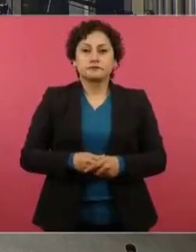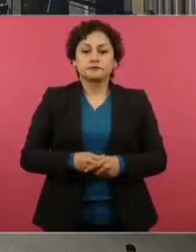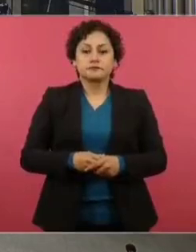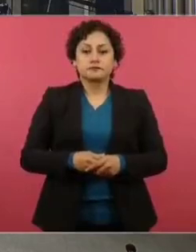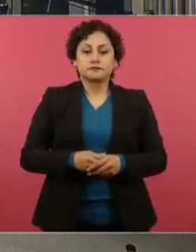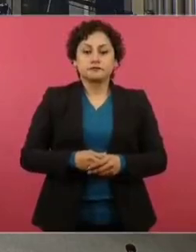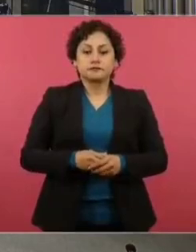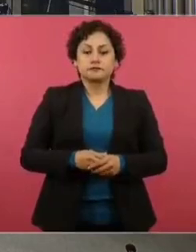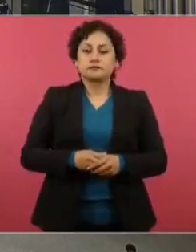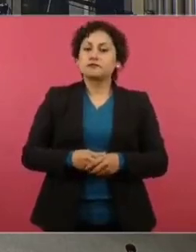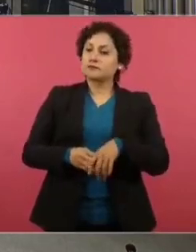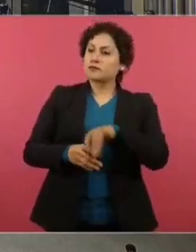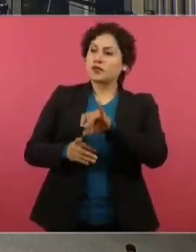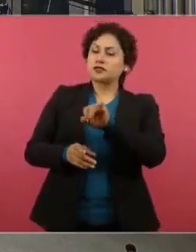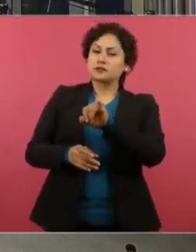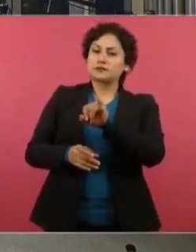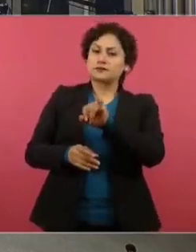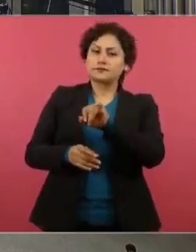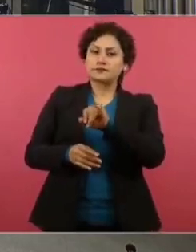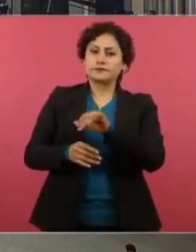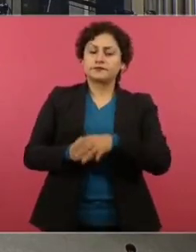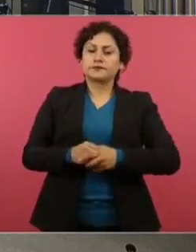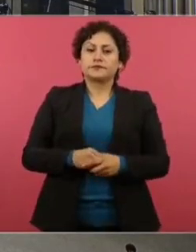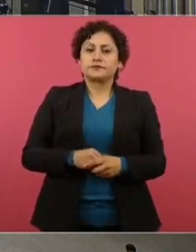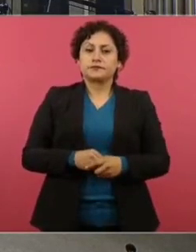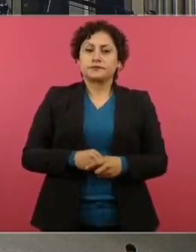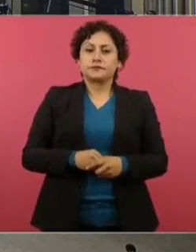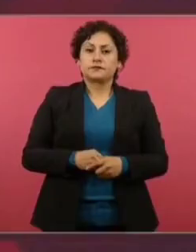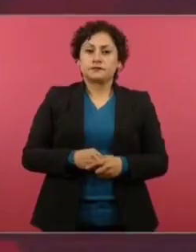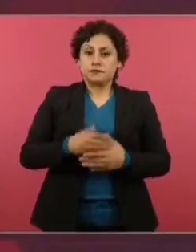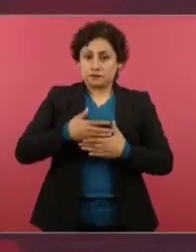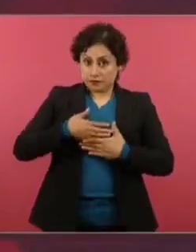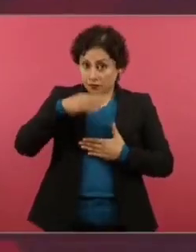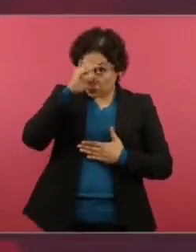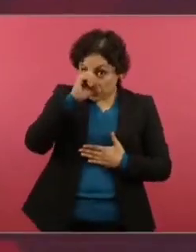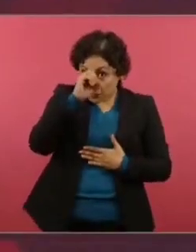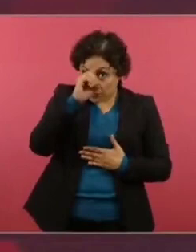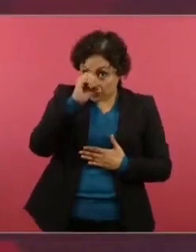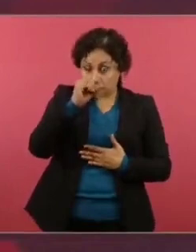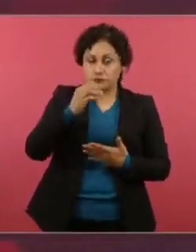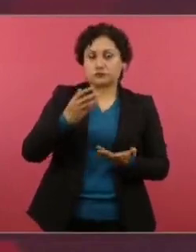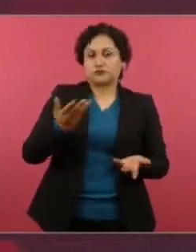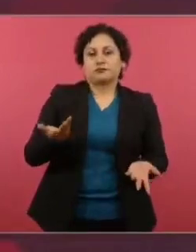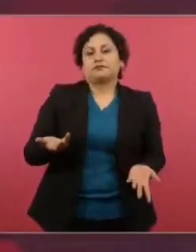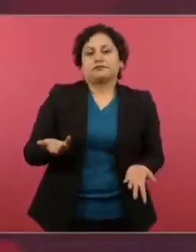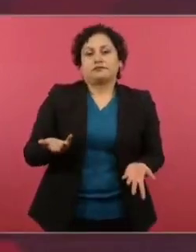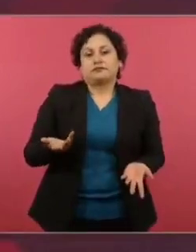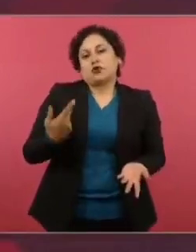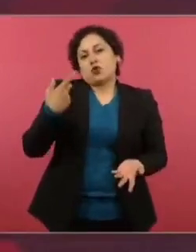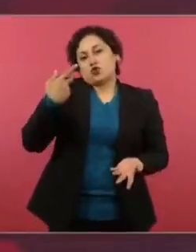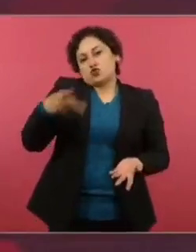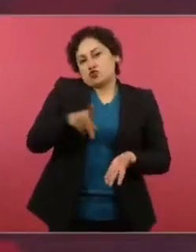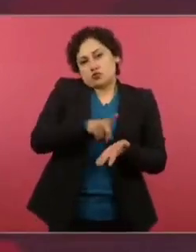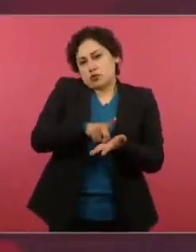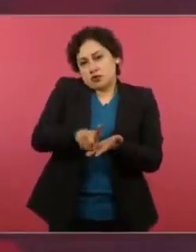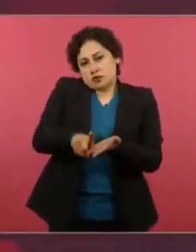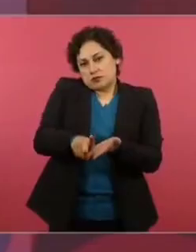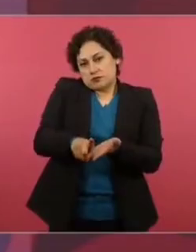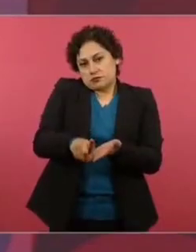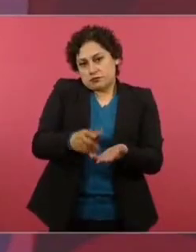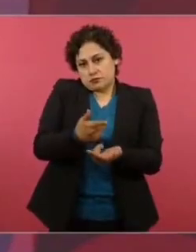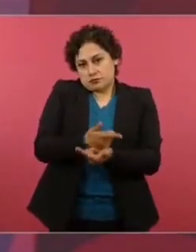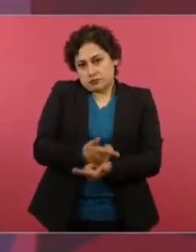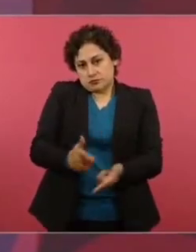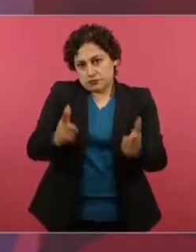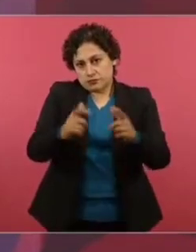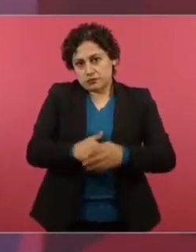Sí, ¿qué opina? ¿Qué opino? Pues que está en su derecho. Pero usted ya le